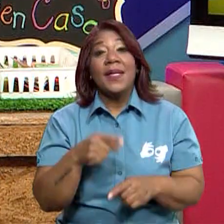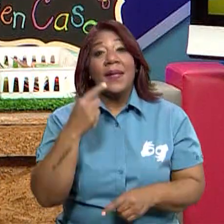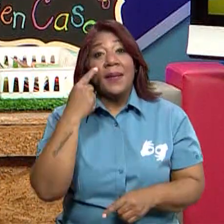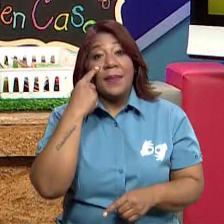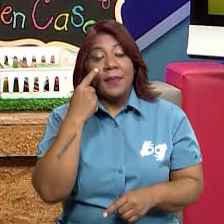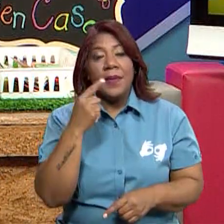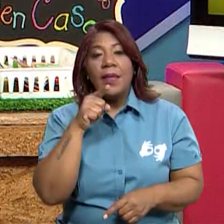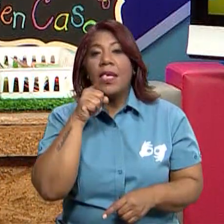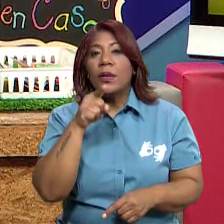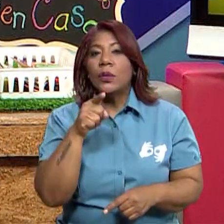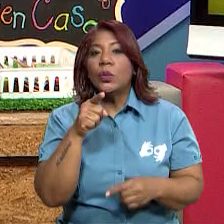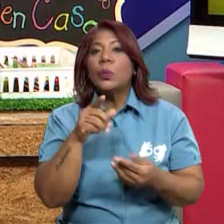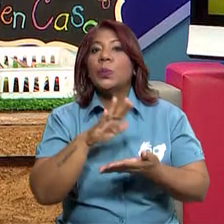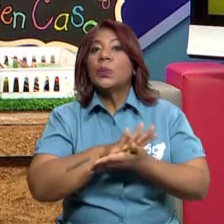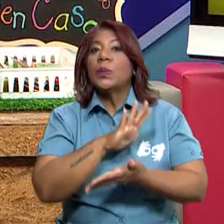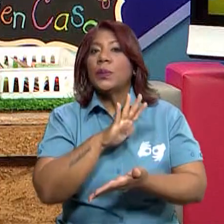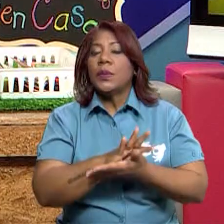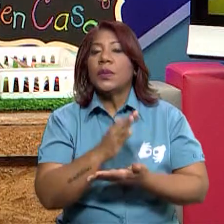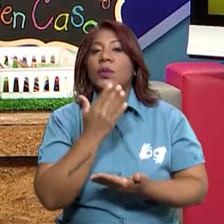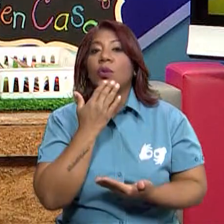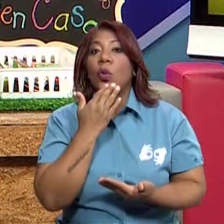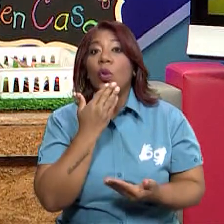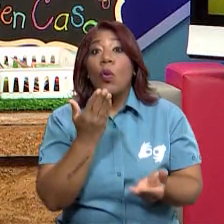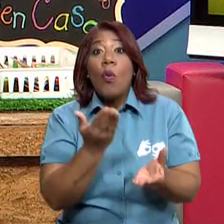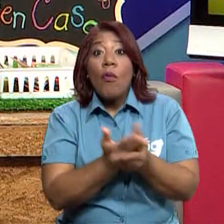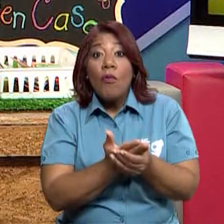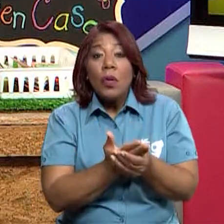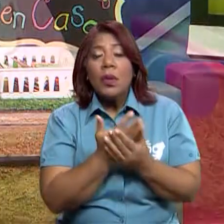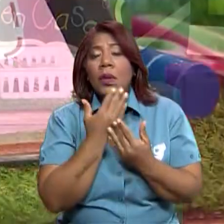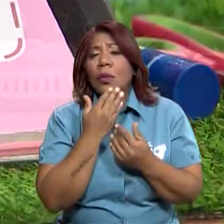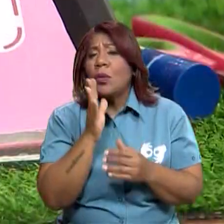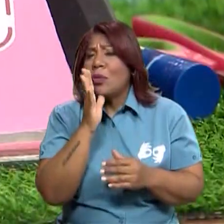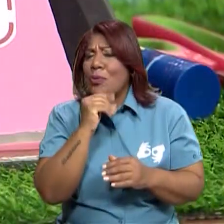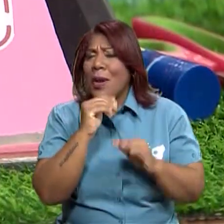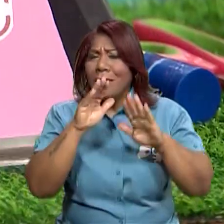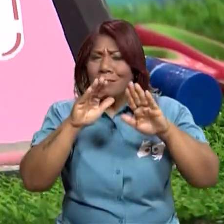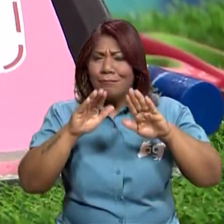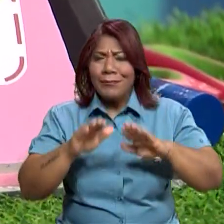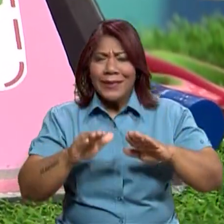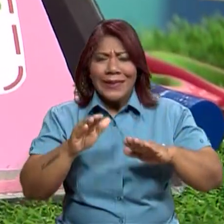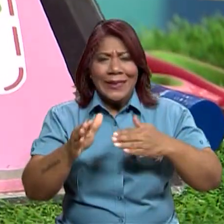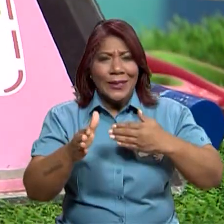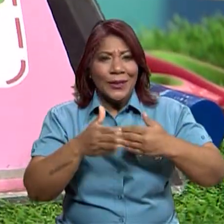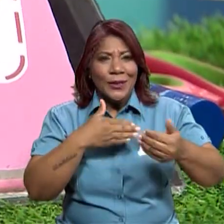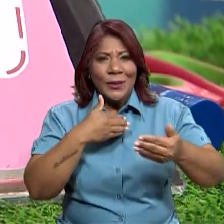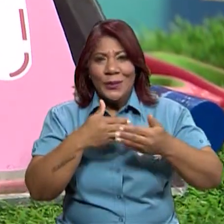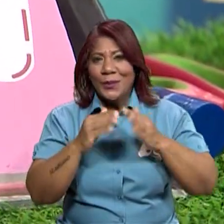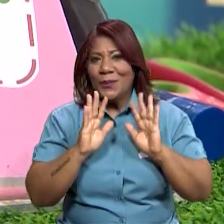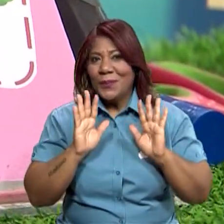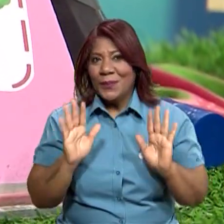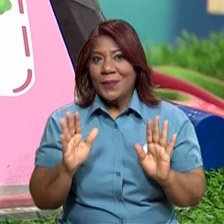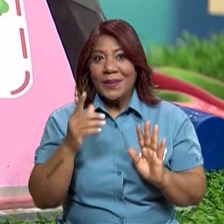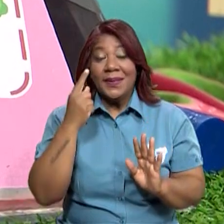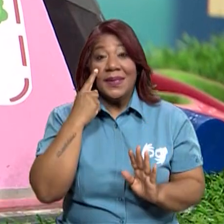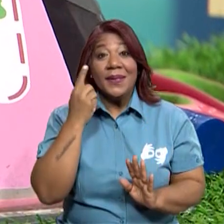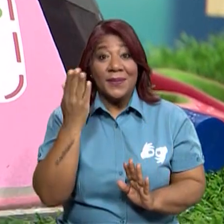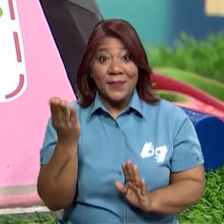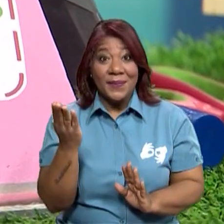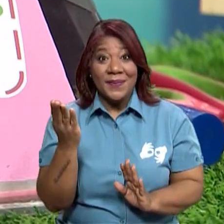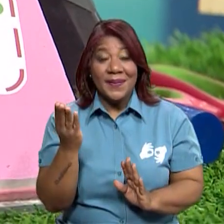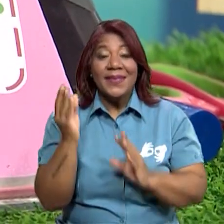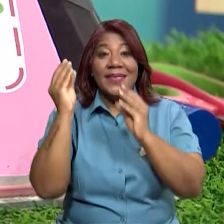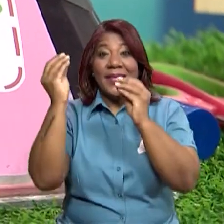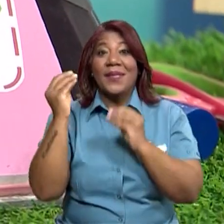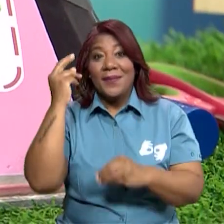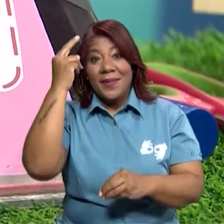puedes hacer con las hojas de color o papel de construcción que tengas en casa. Este es mi labbook. Si puedes ver, aquí le